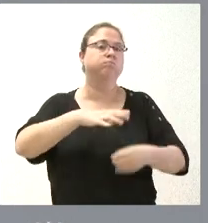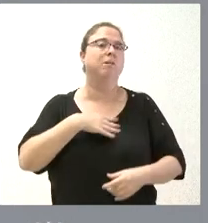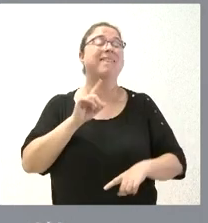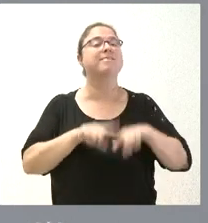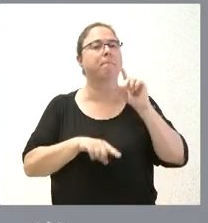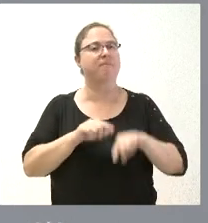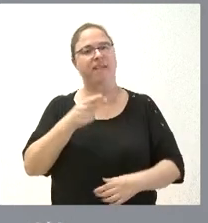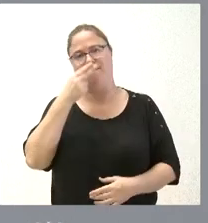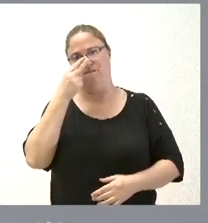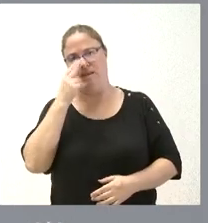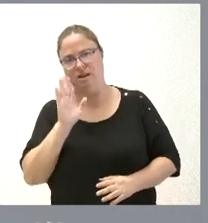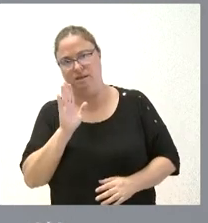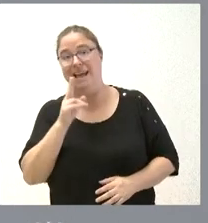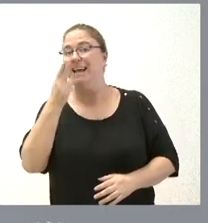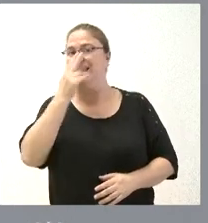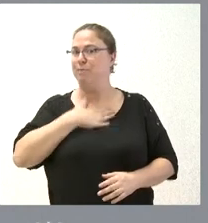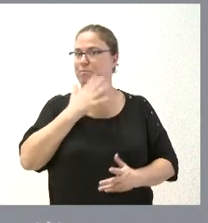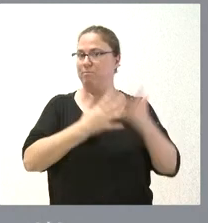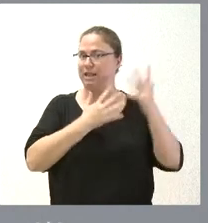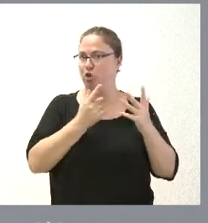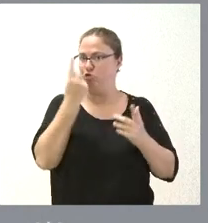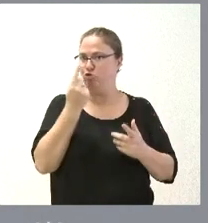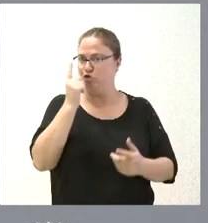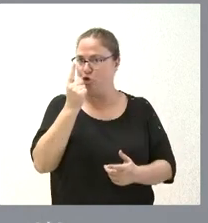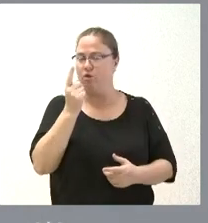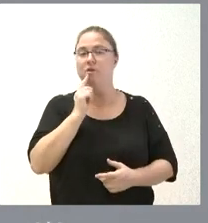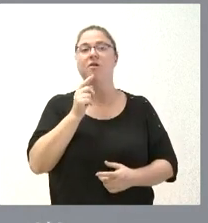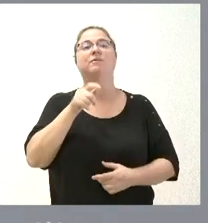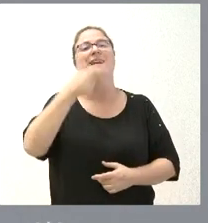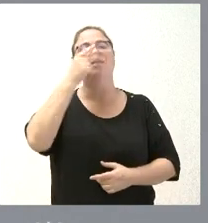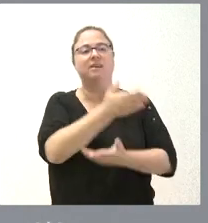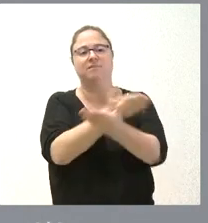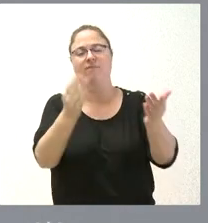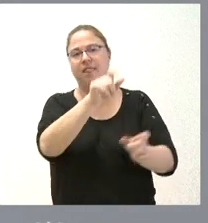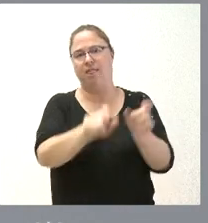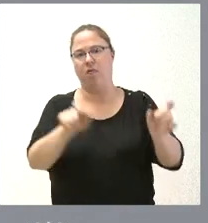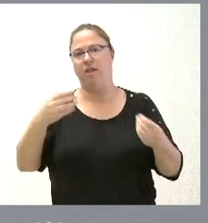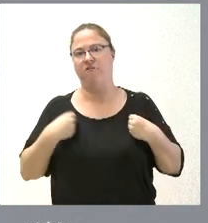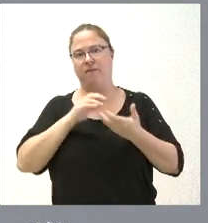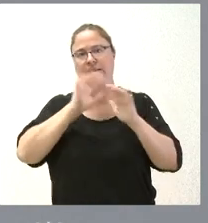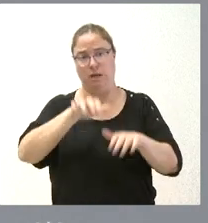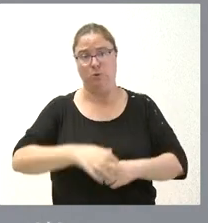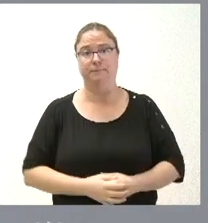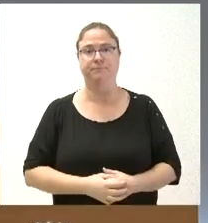intereses no de la Administración autonómica solo, sino fundamentalmente de los ciudadanos de Castilla y León.